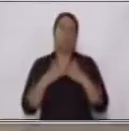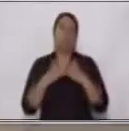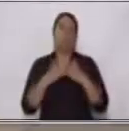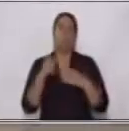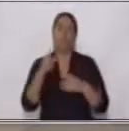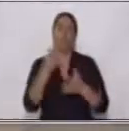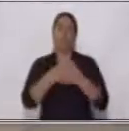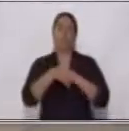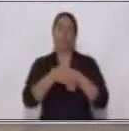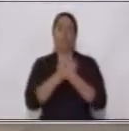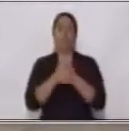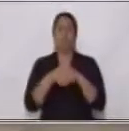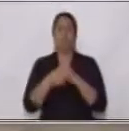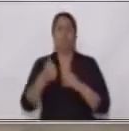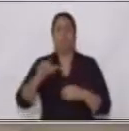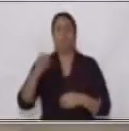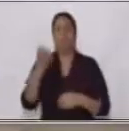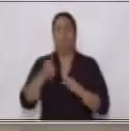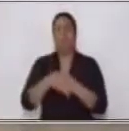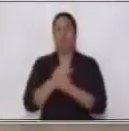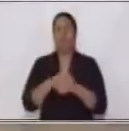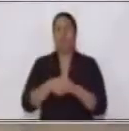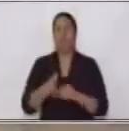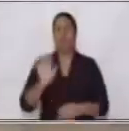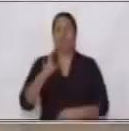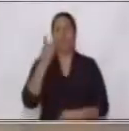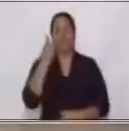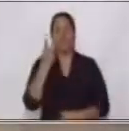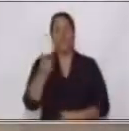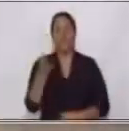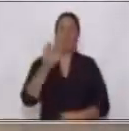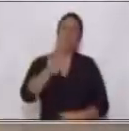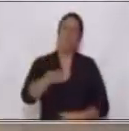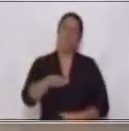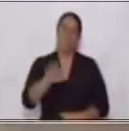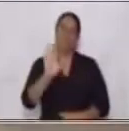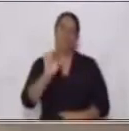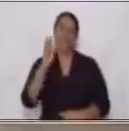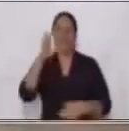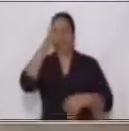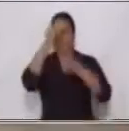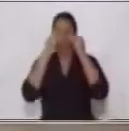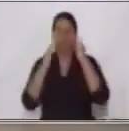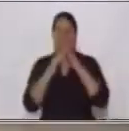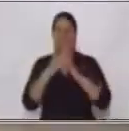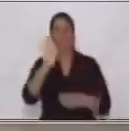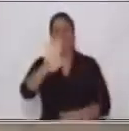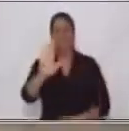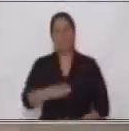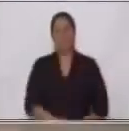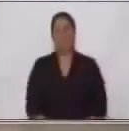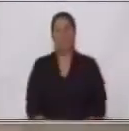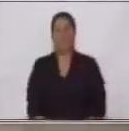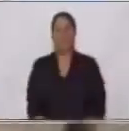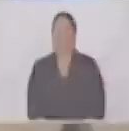manos constantemente con agua y jabón muy bien nos vemos en una próxima sesión de aprende en casa hasta pronto chau chau